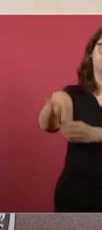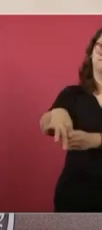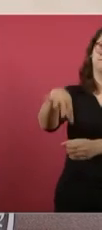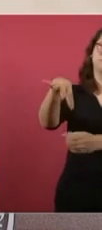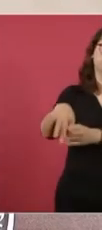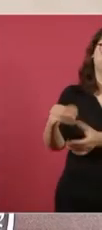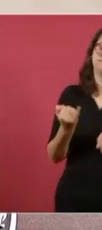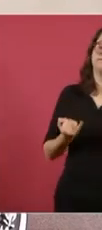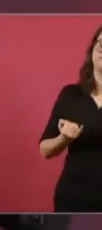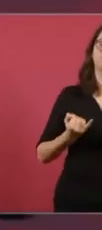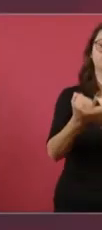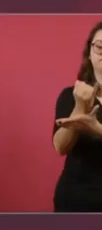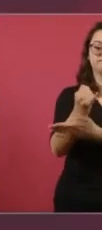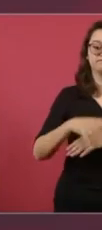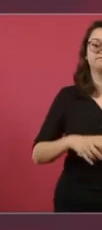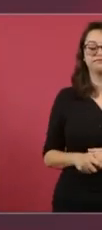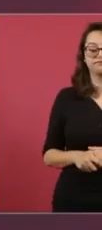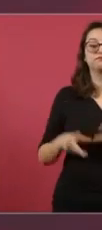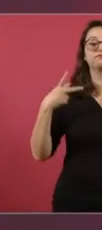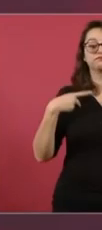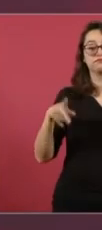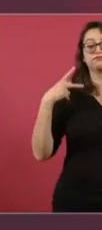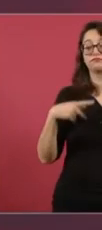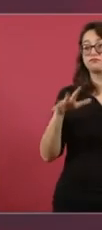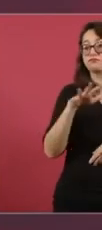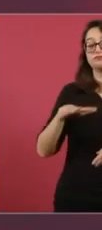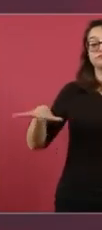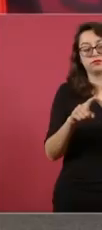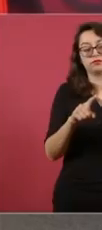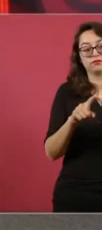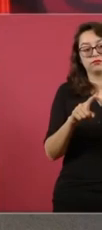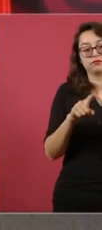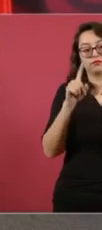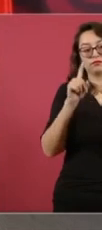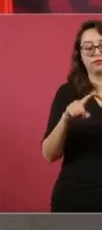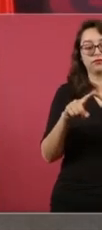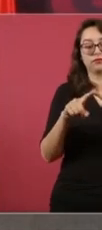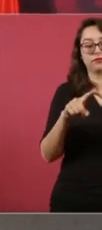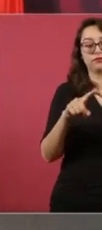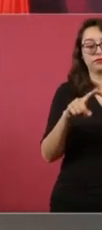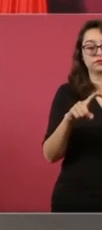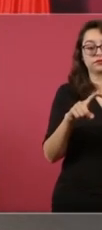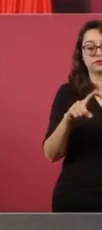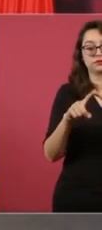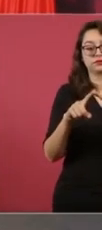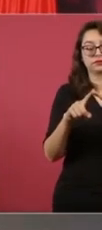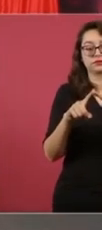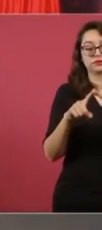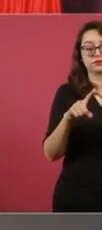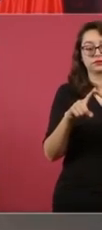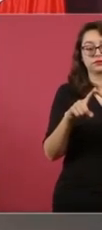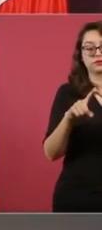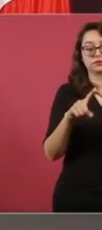Que sea el pueblo el que decida. Y hay dos formas, pero una es que los